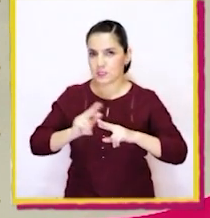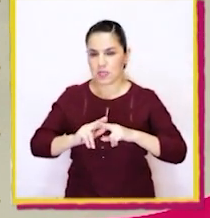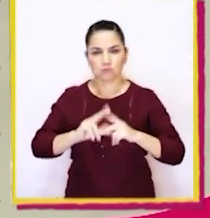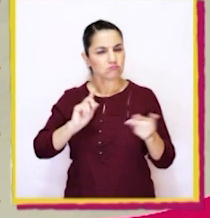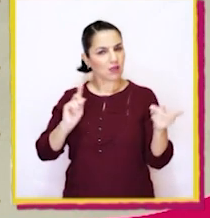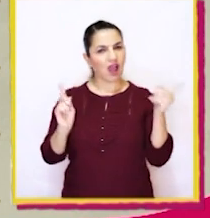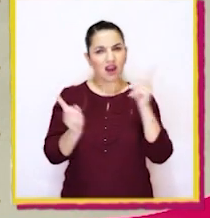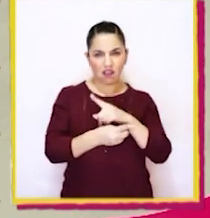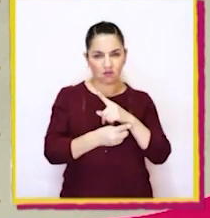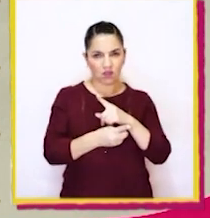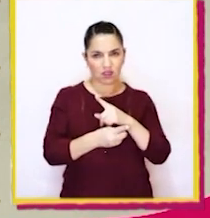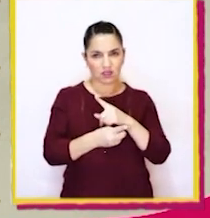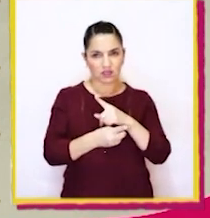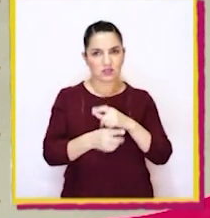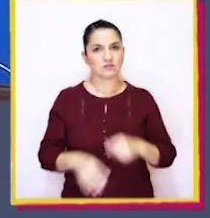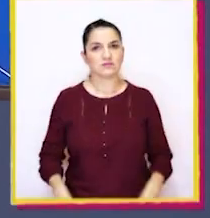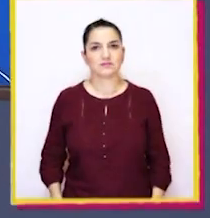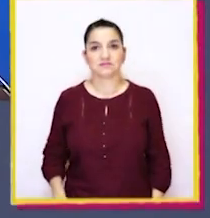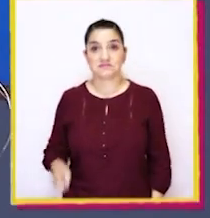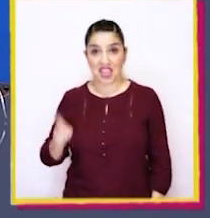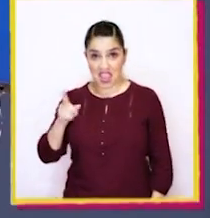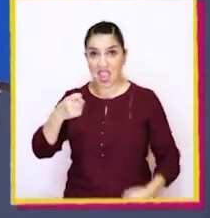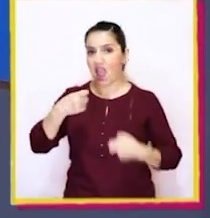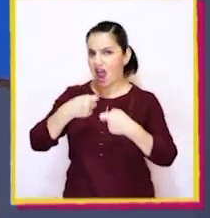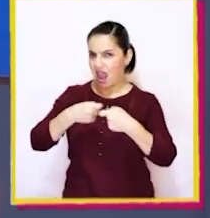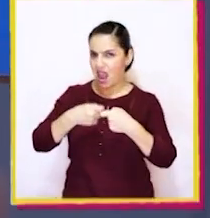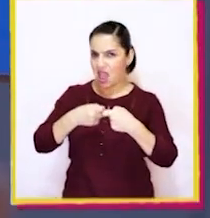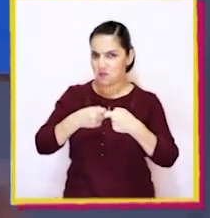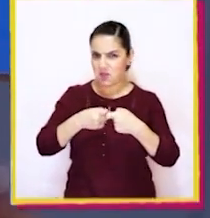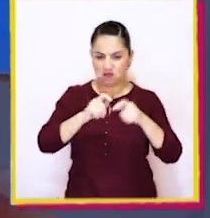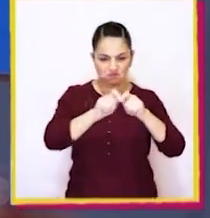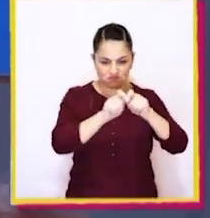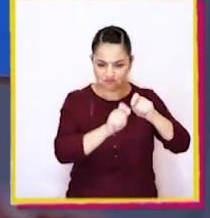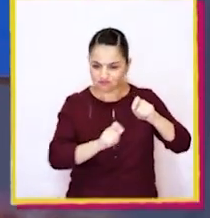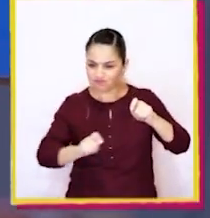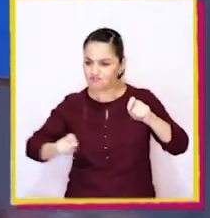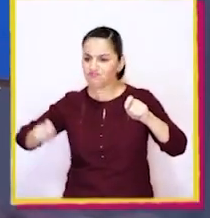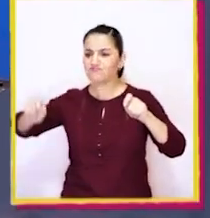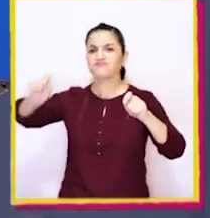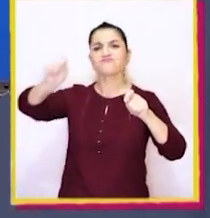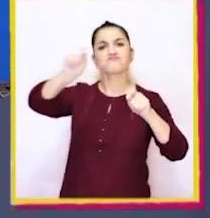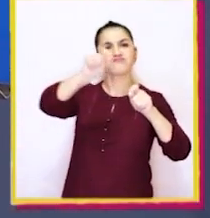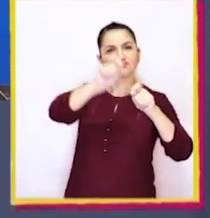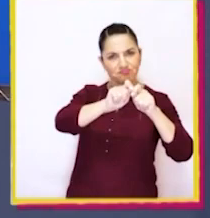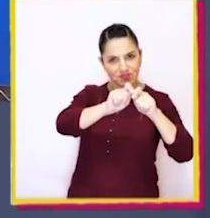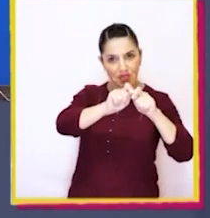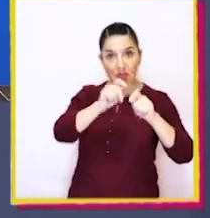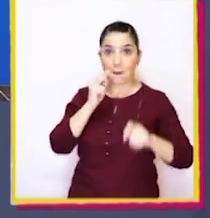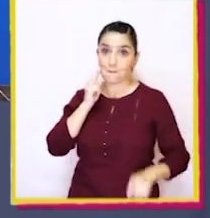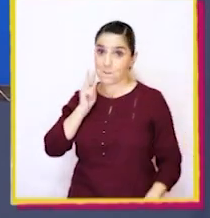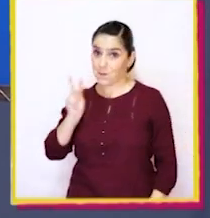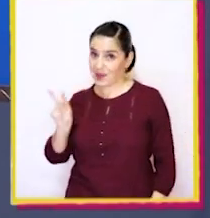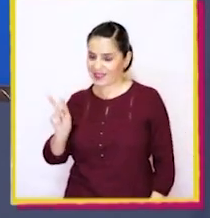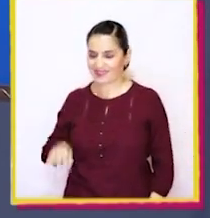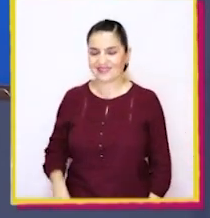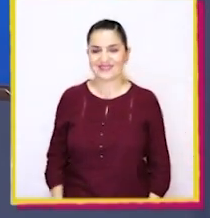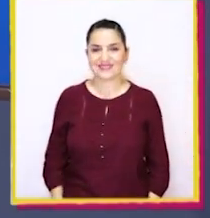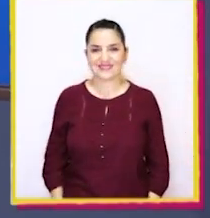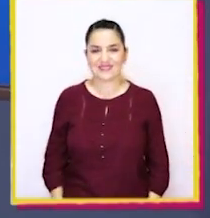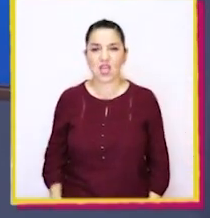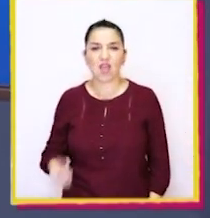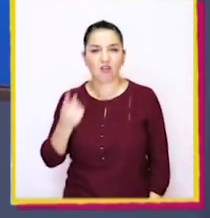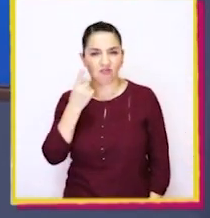ejercicio al revés. Tengo un alambre que tiene forma de círculo. Miren bien.